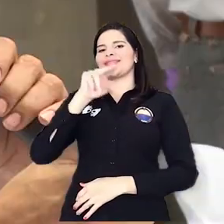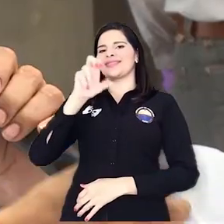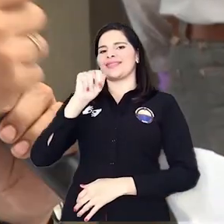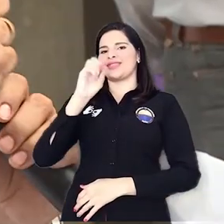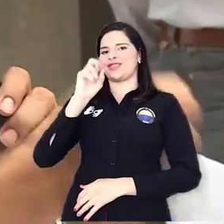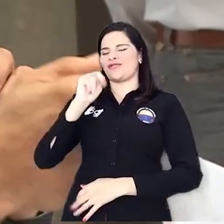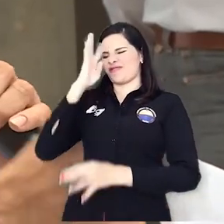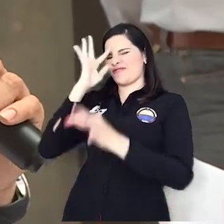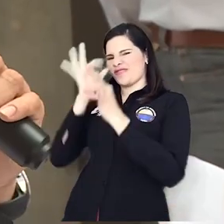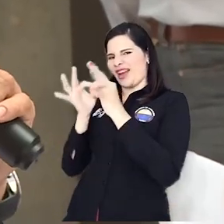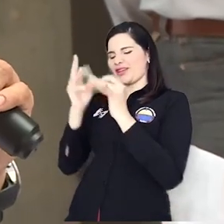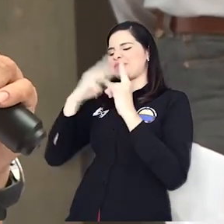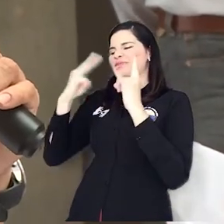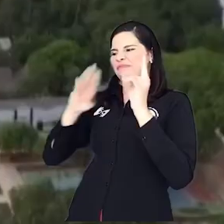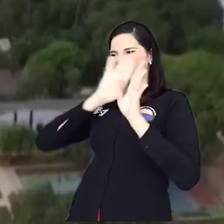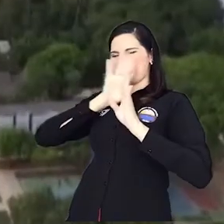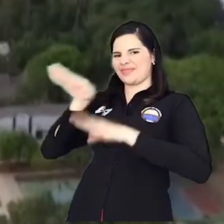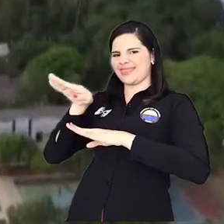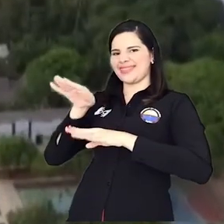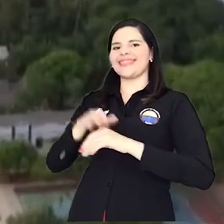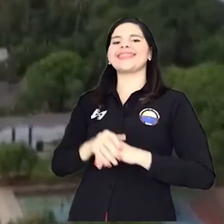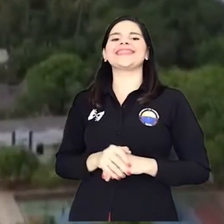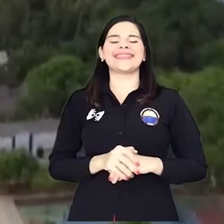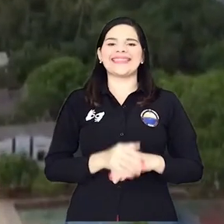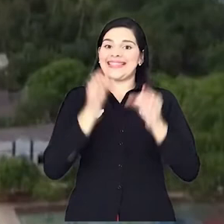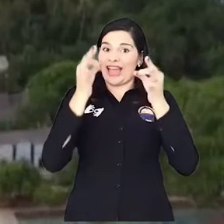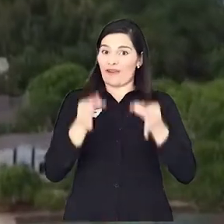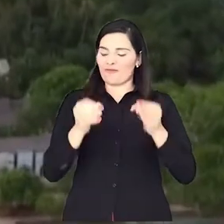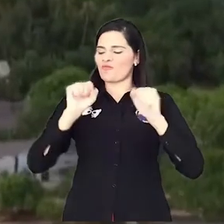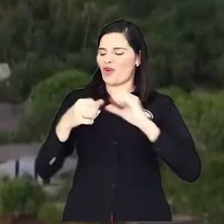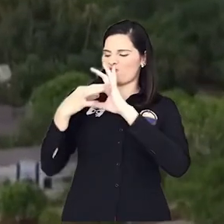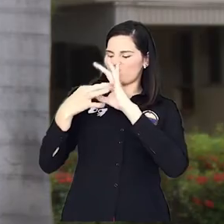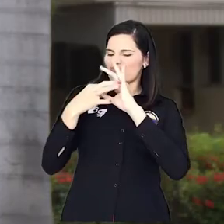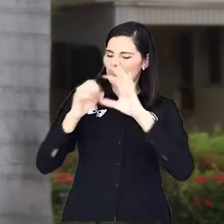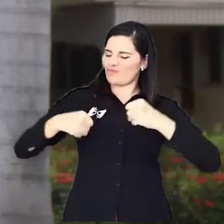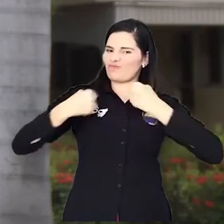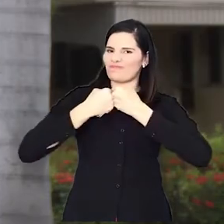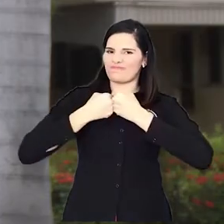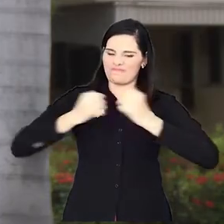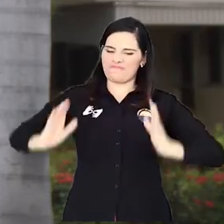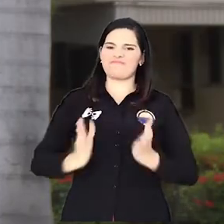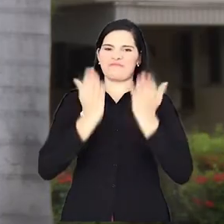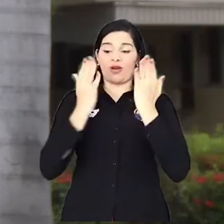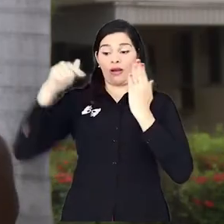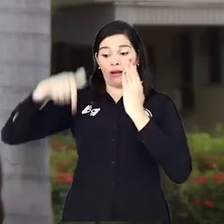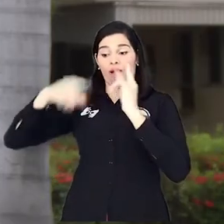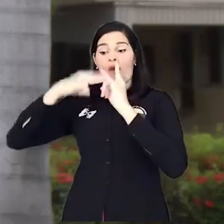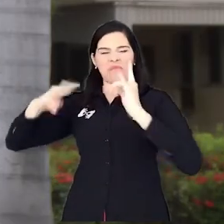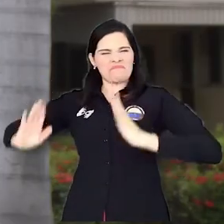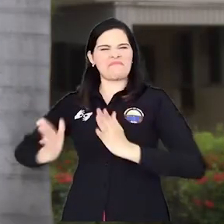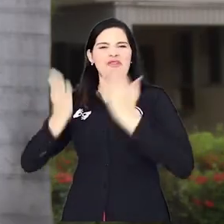cree en esta institución, cree en esta universidad y tengamos la seguridad que juntos vamos a construir